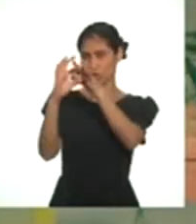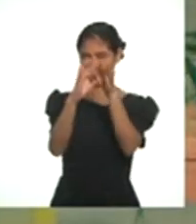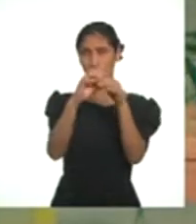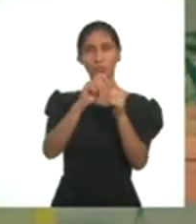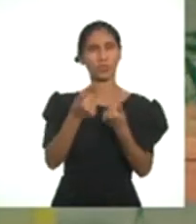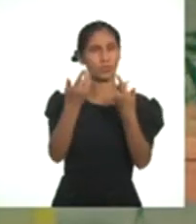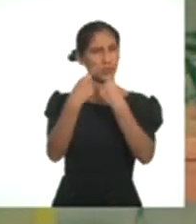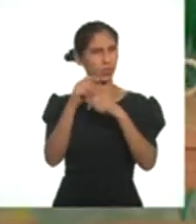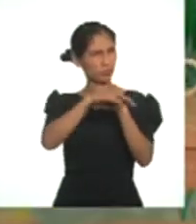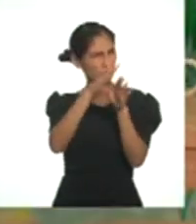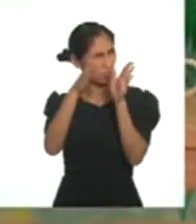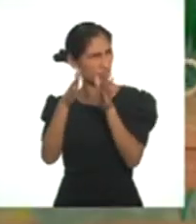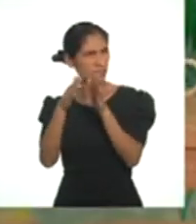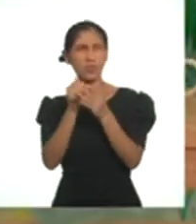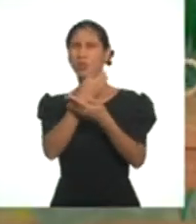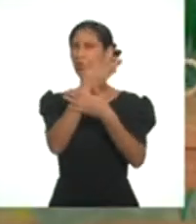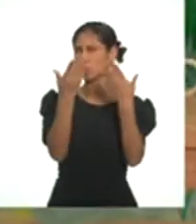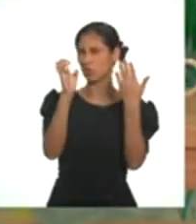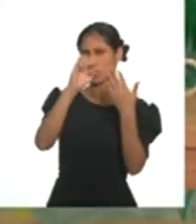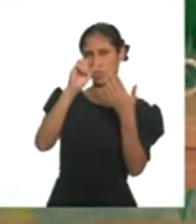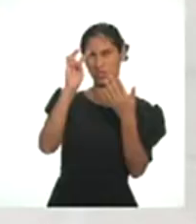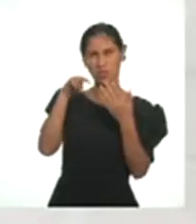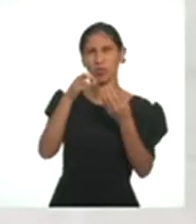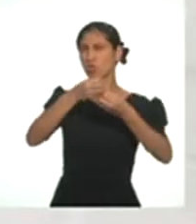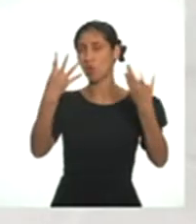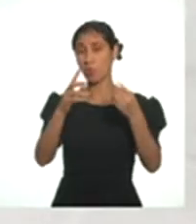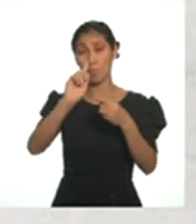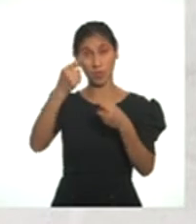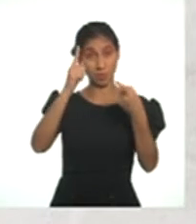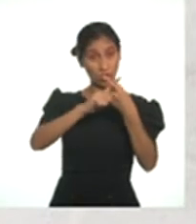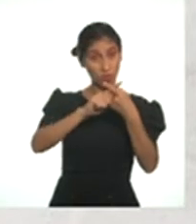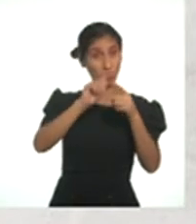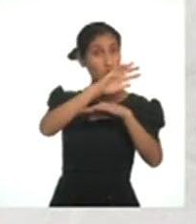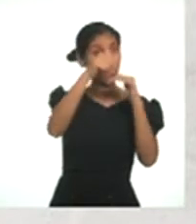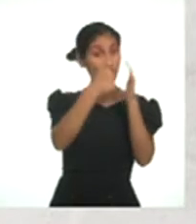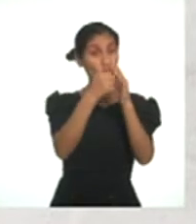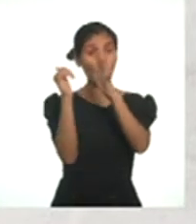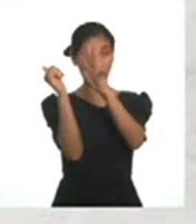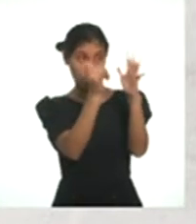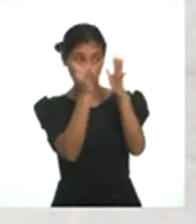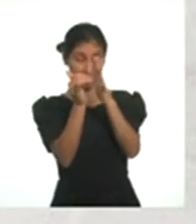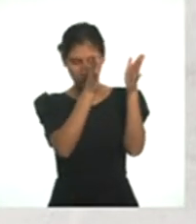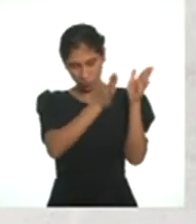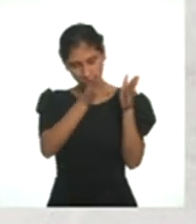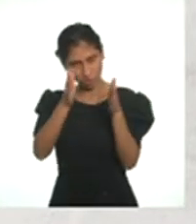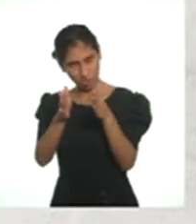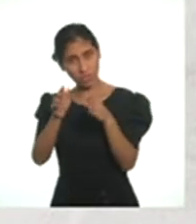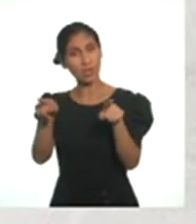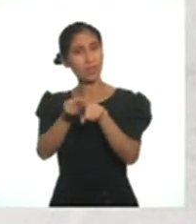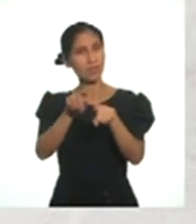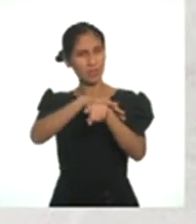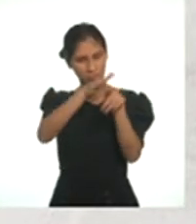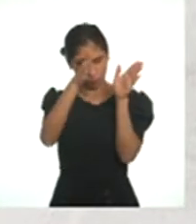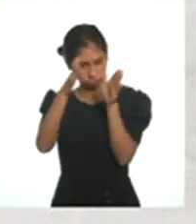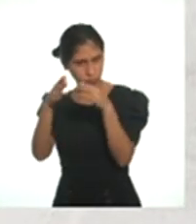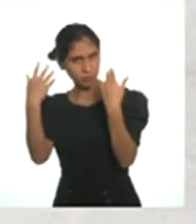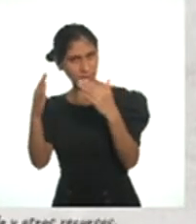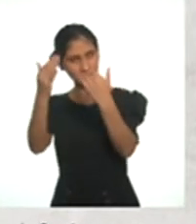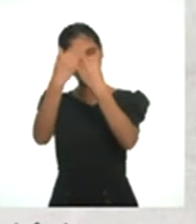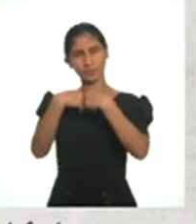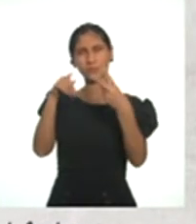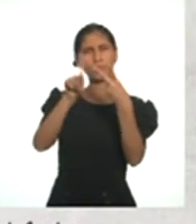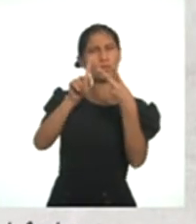de edición en sí? En este proceso, uno, se ordena todo en un video y se verifica de acuerdo al guión planificado. Dos,